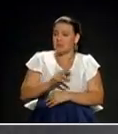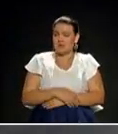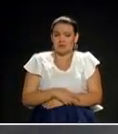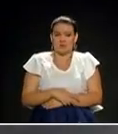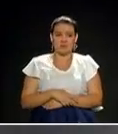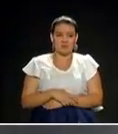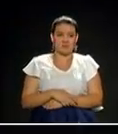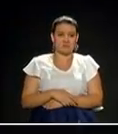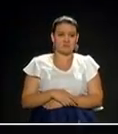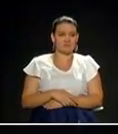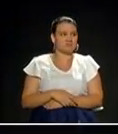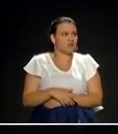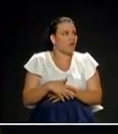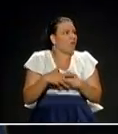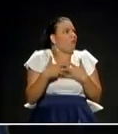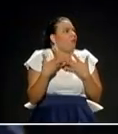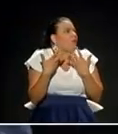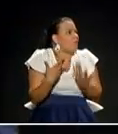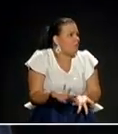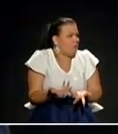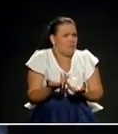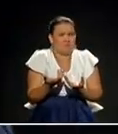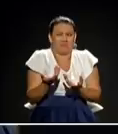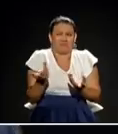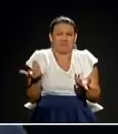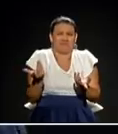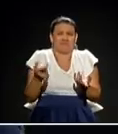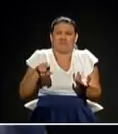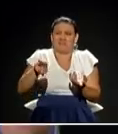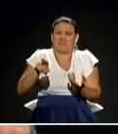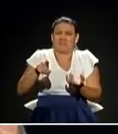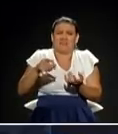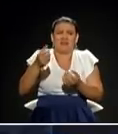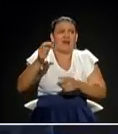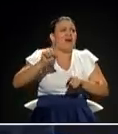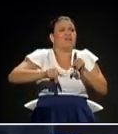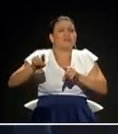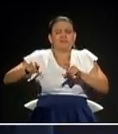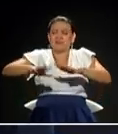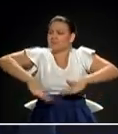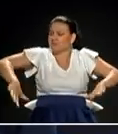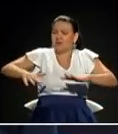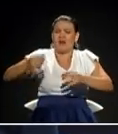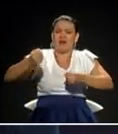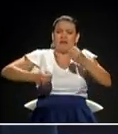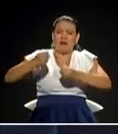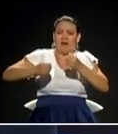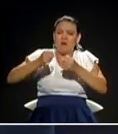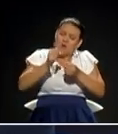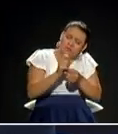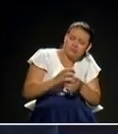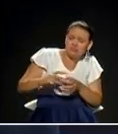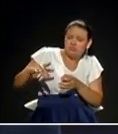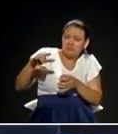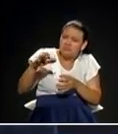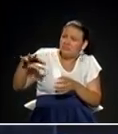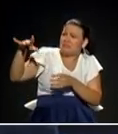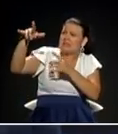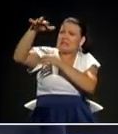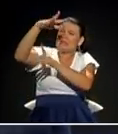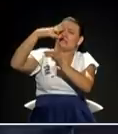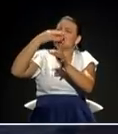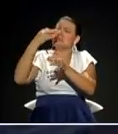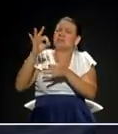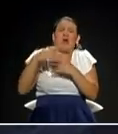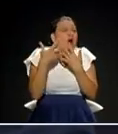la pregunta es cómo las va a hacer. O sea, ¿cómo va a ser esa restricción en esa zona? O no va ser peaje. Entonces, ¿cómo va a ser la restricción? ¿Cómo